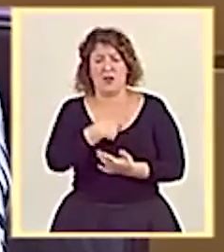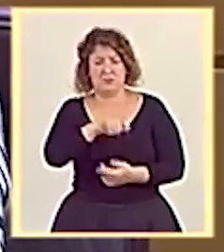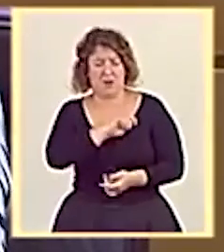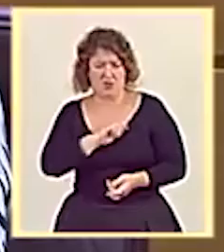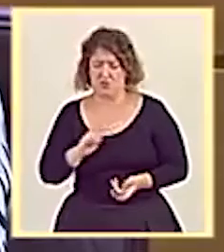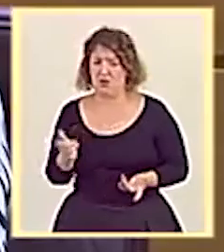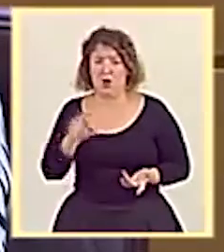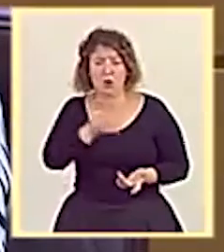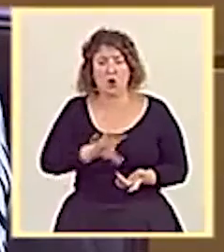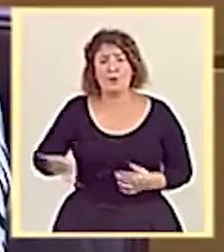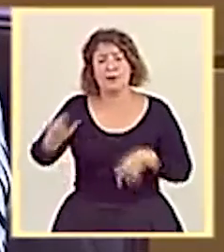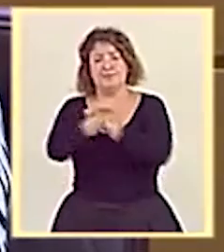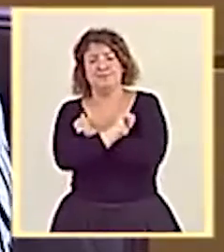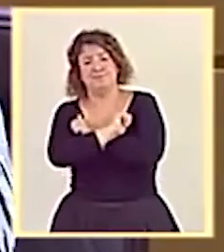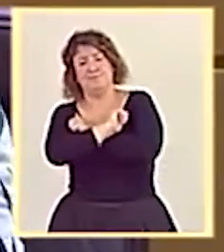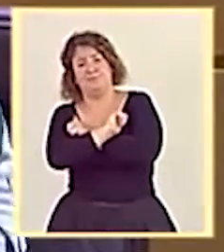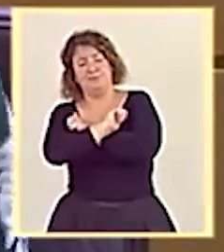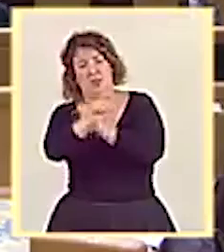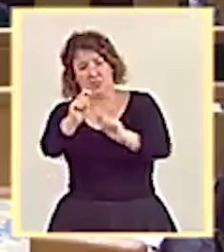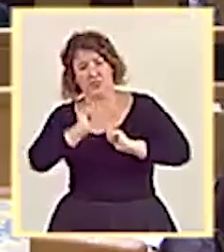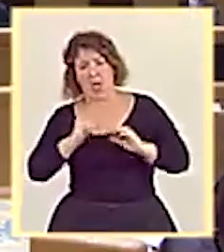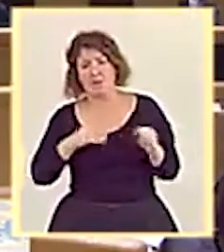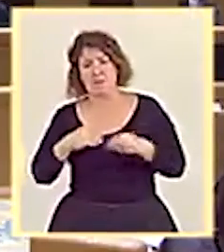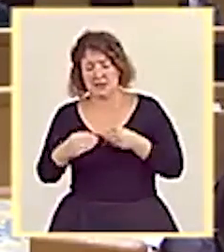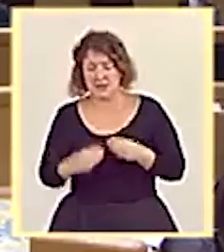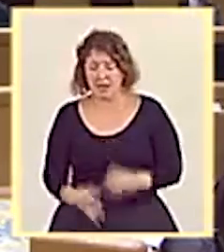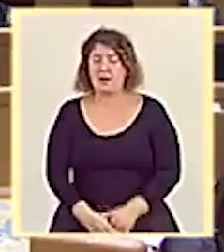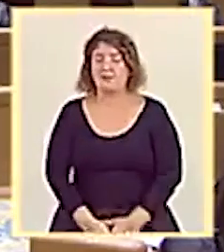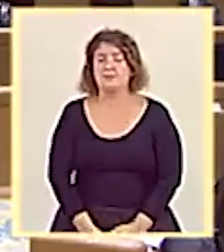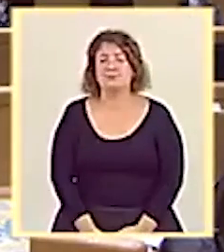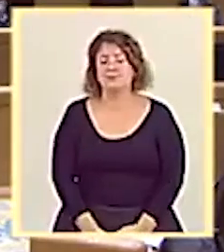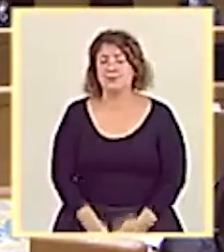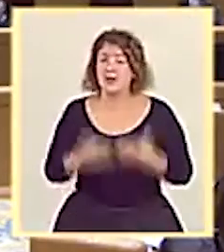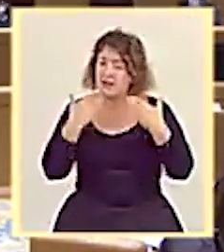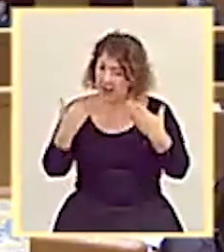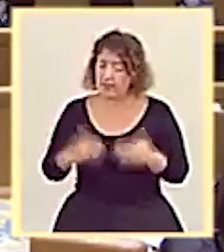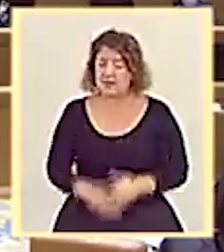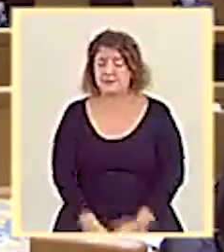autónomas siguen esperando el material. Muchas gracias. Gracias, señoría.